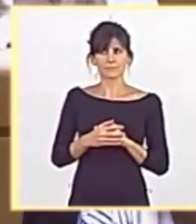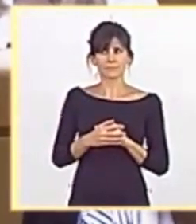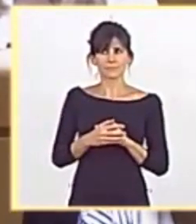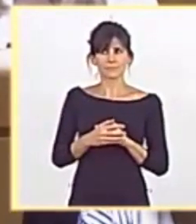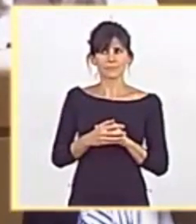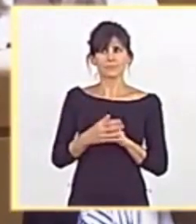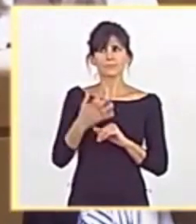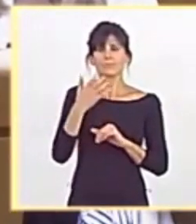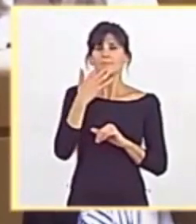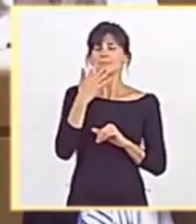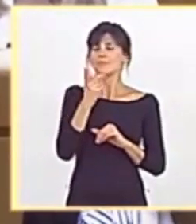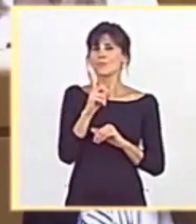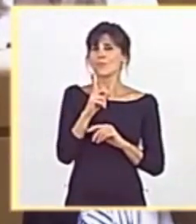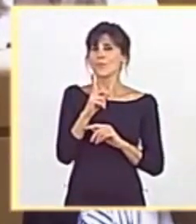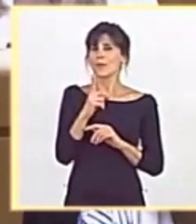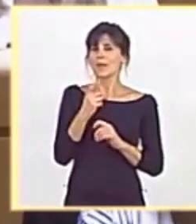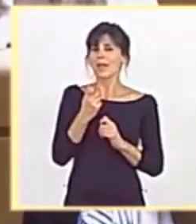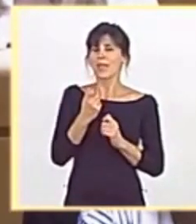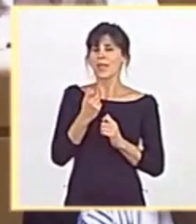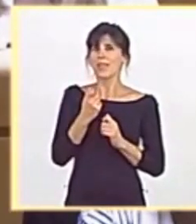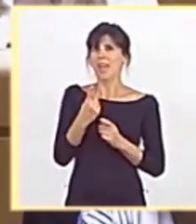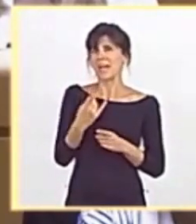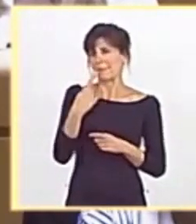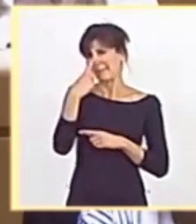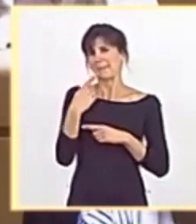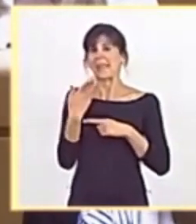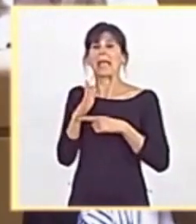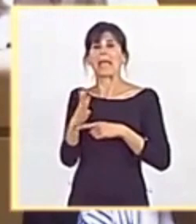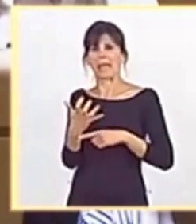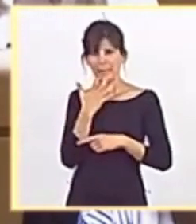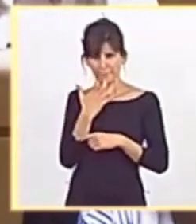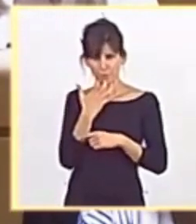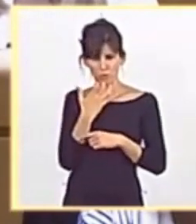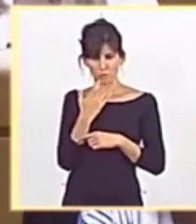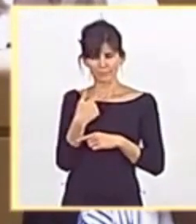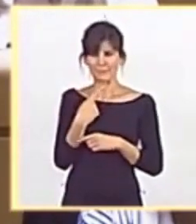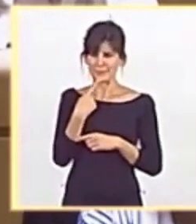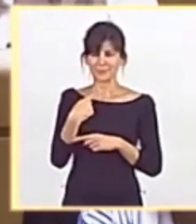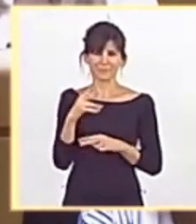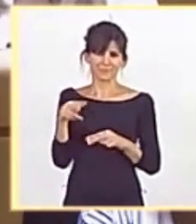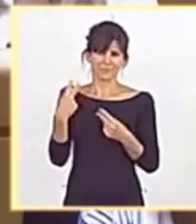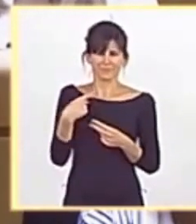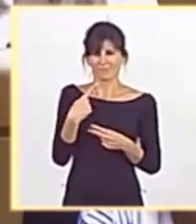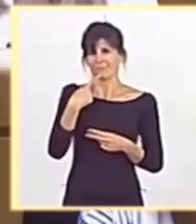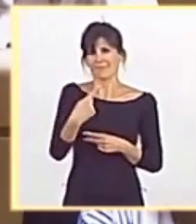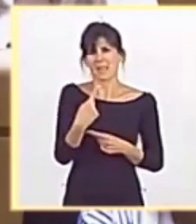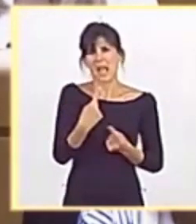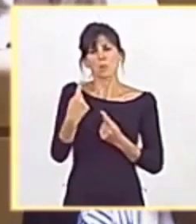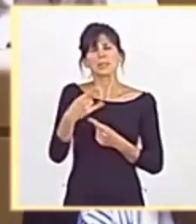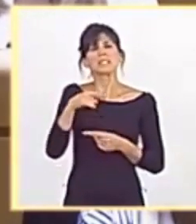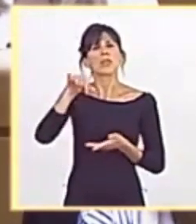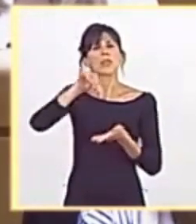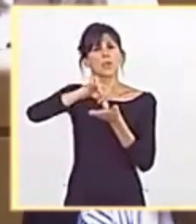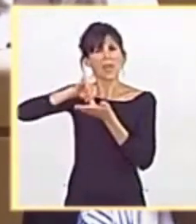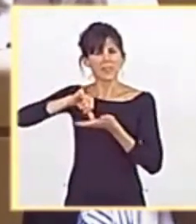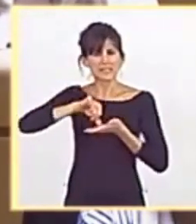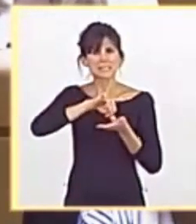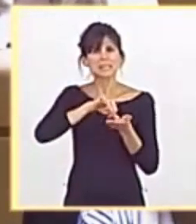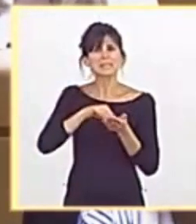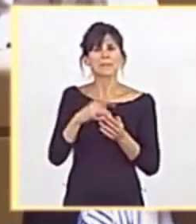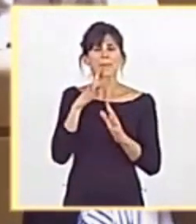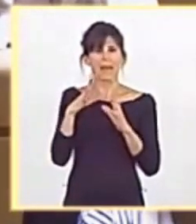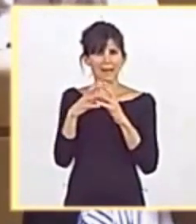no dar ejemplo. Permítame que le mencione algunas ciudades como son